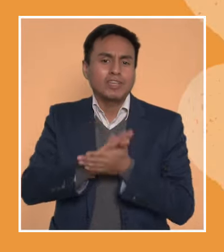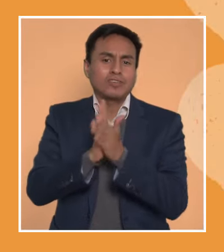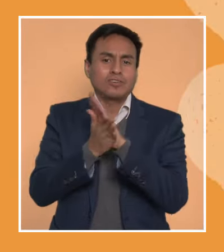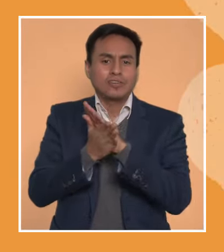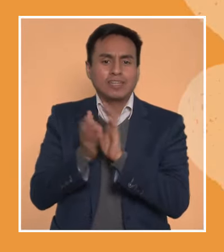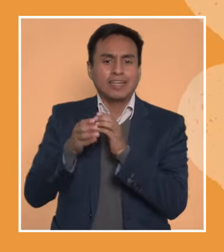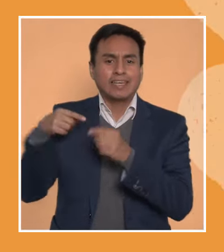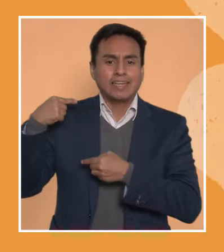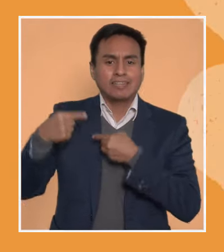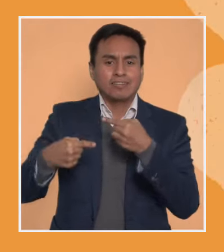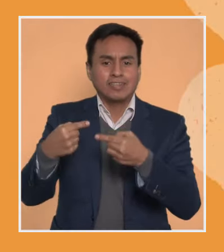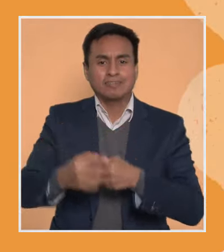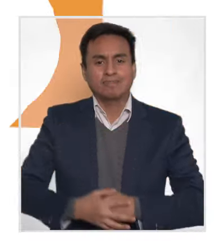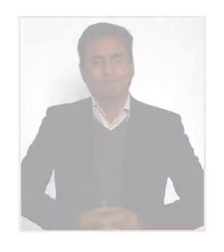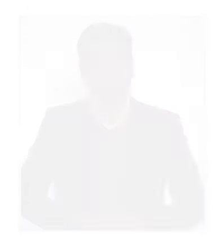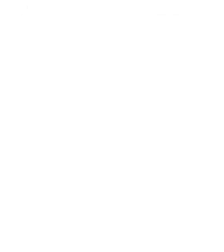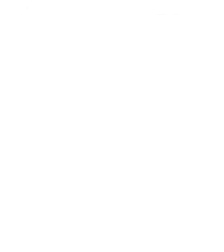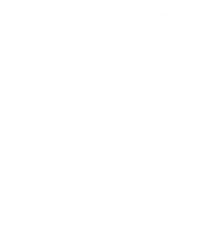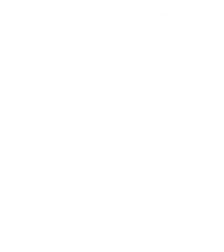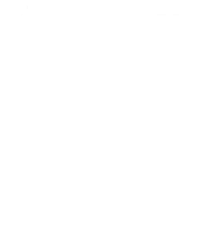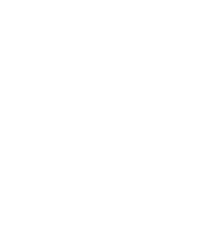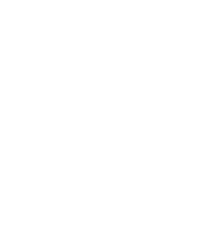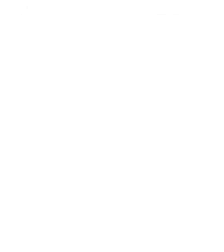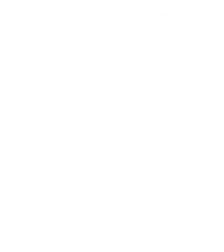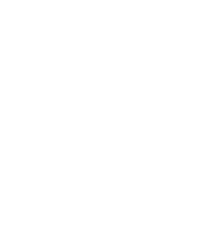escuchémonos entre todas las generaciones.